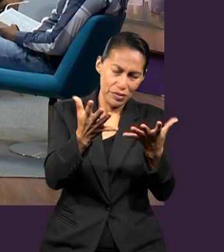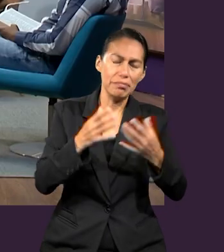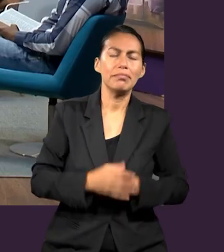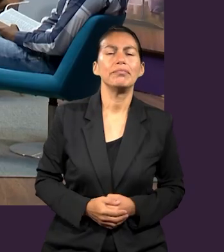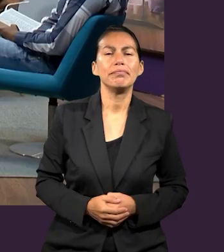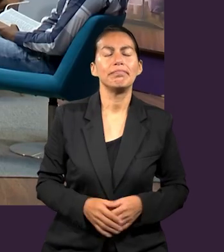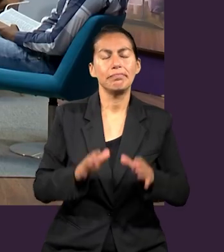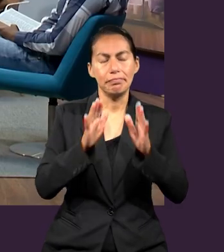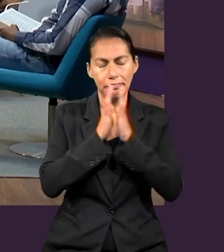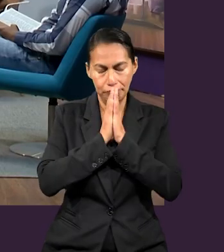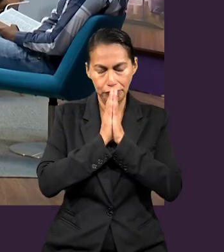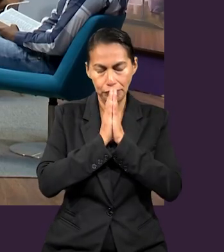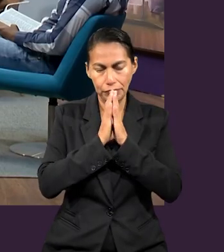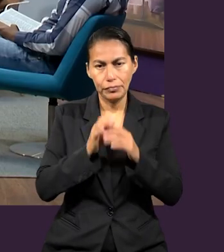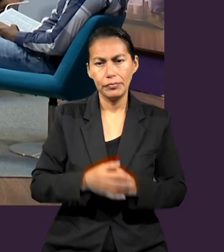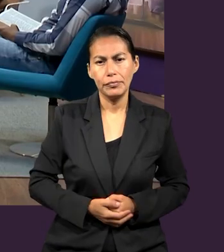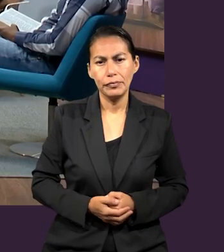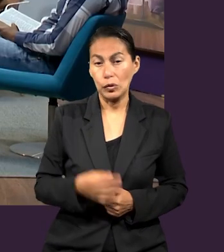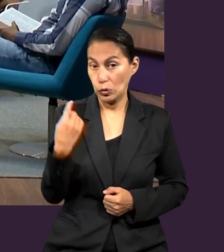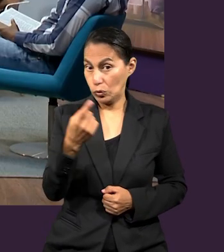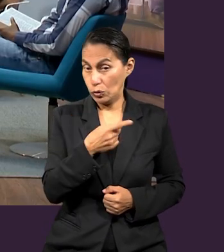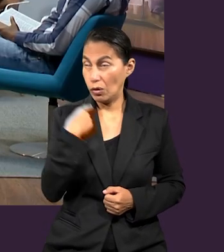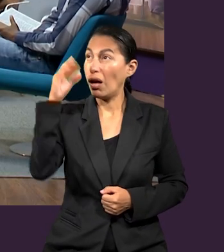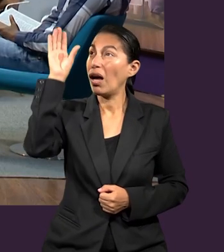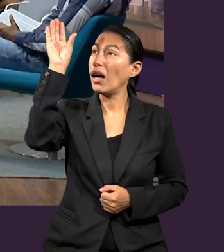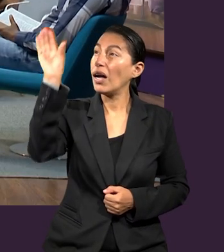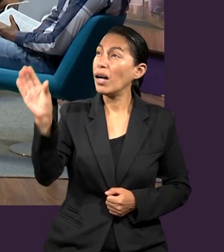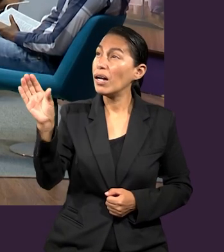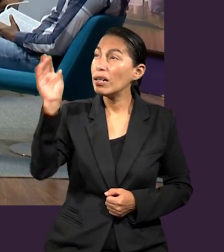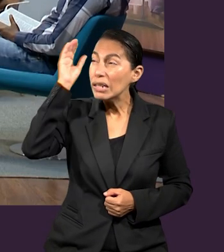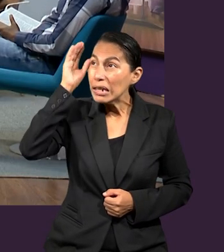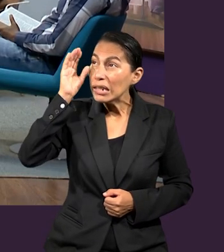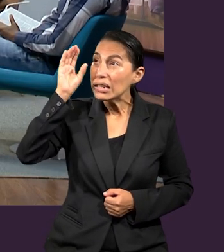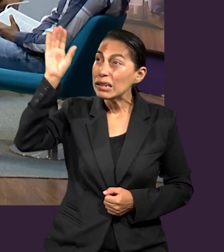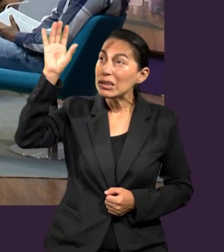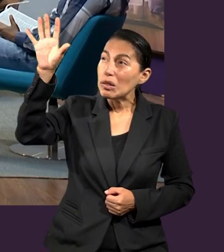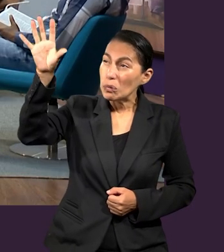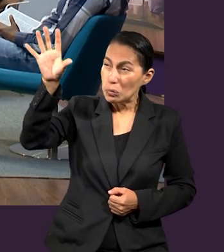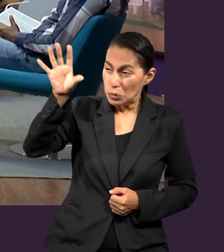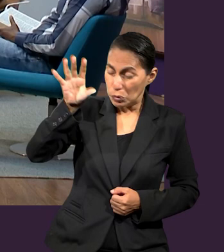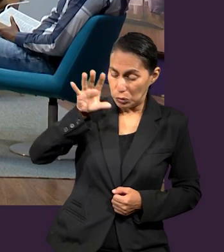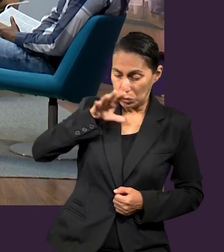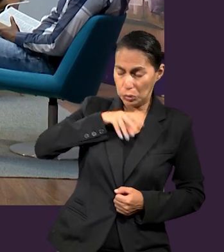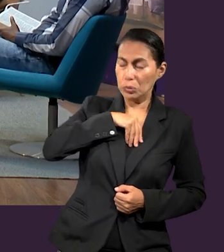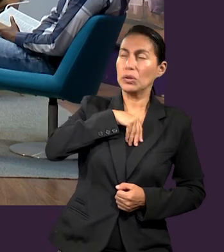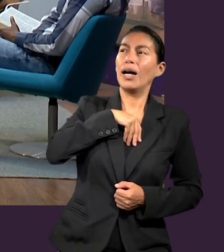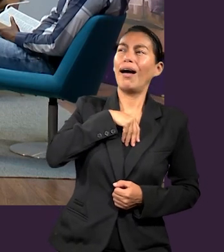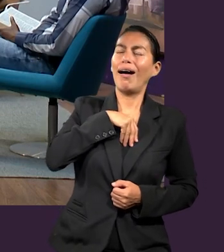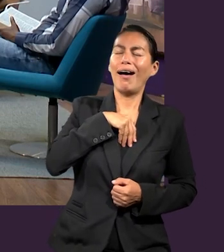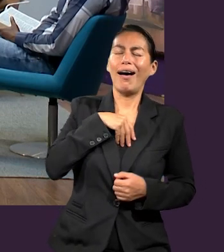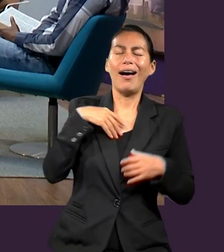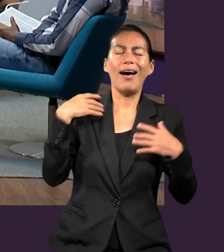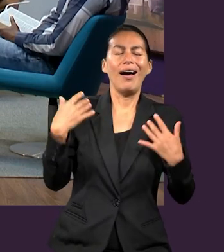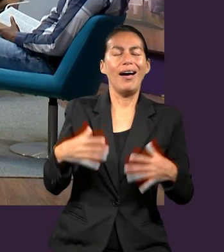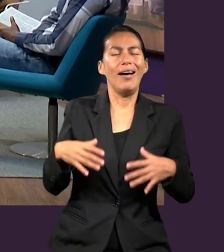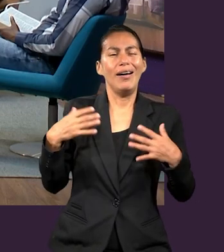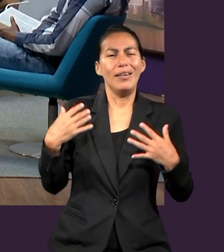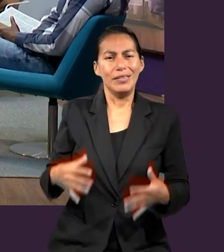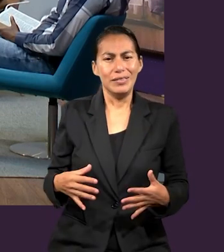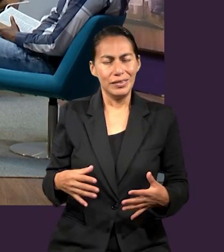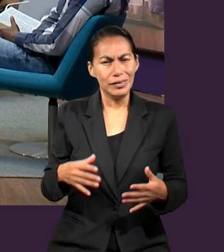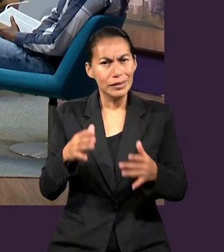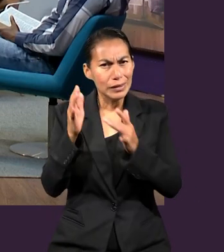Amén. Cuando tenemos ese carácter de Cristo que fue también influenciado por esa